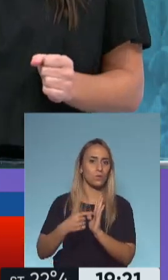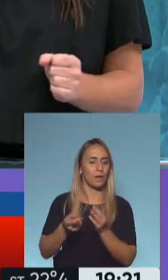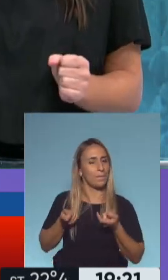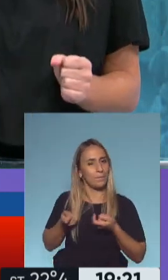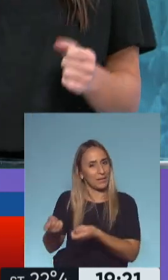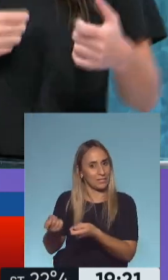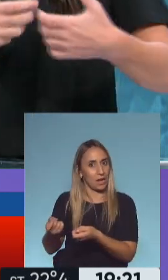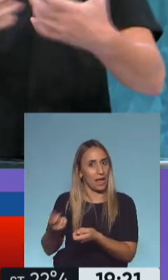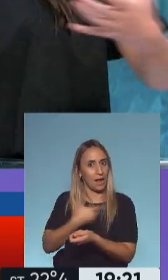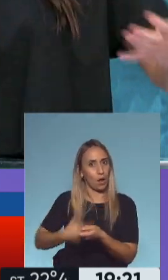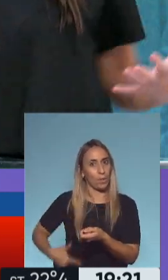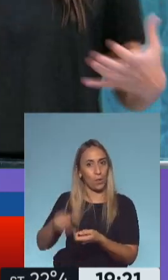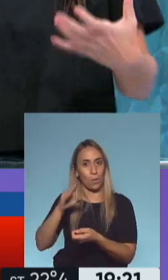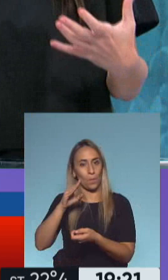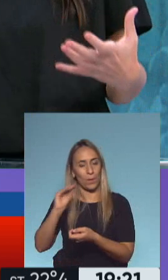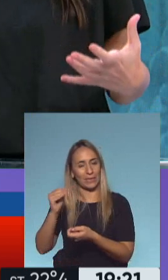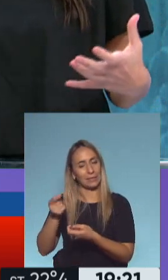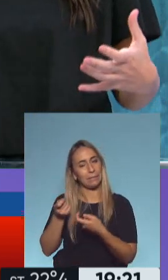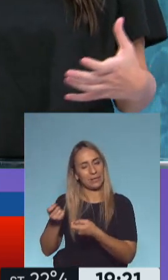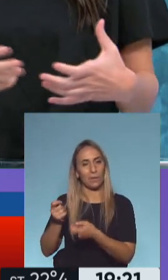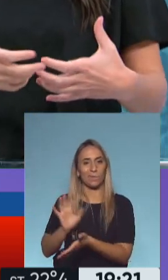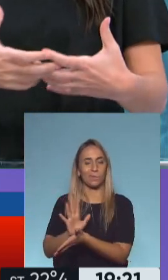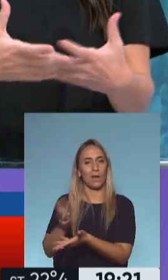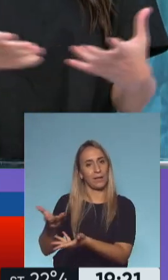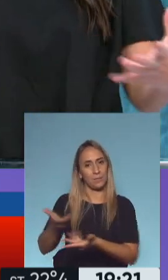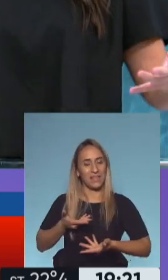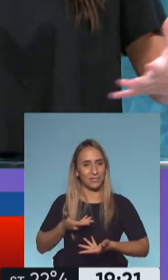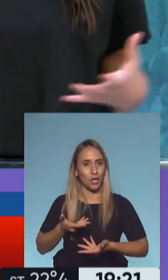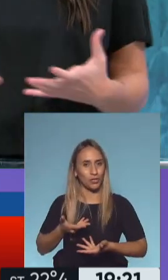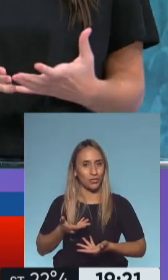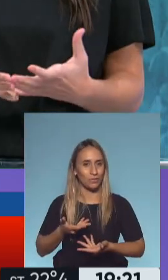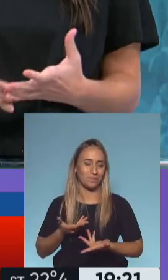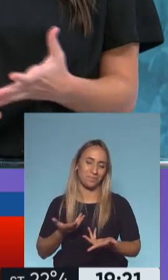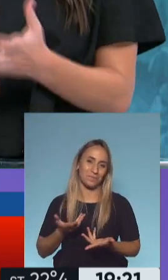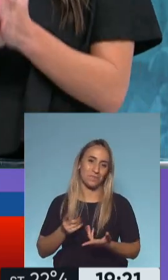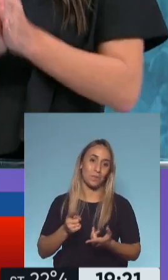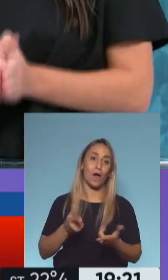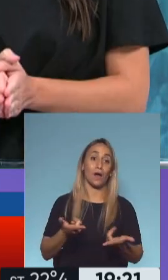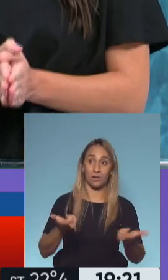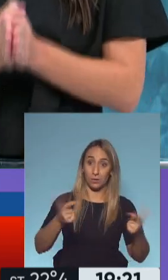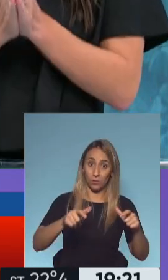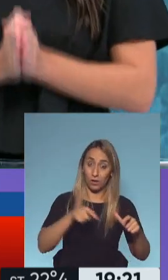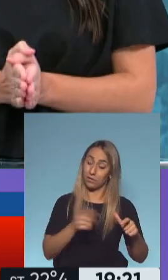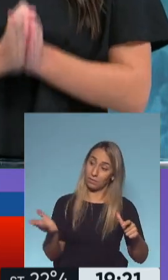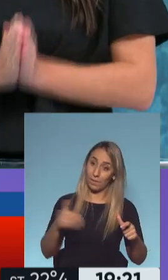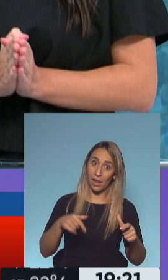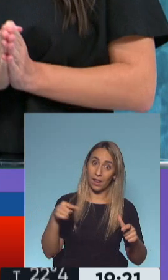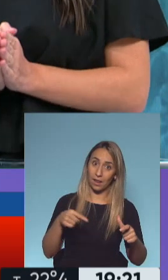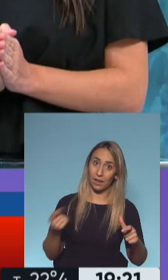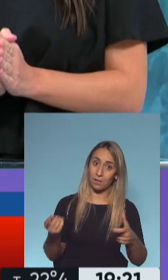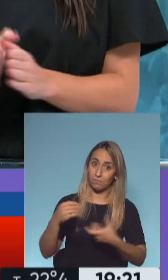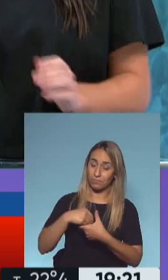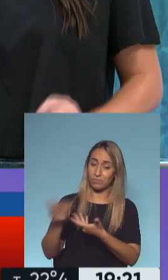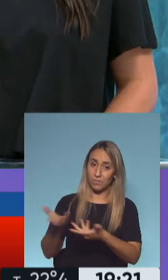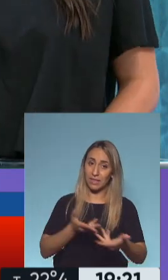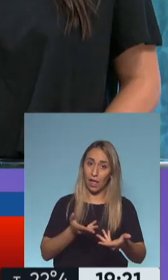al gobierno de Brasil, invitándolo indirectamente, no por supuesto, pero invitándolo a este tipo de encuentros para que empiece a tomar políticas